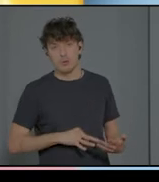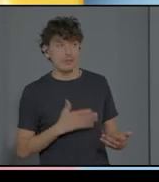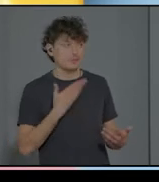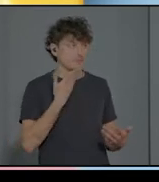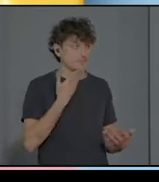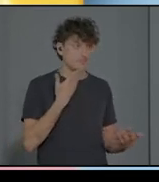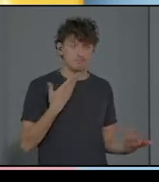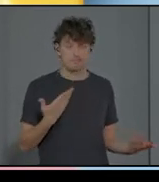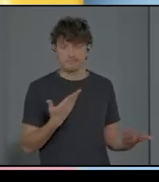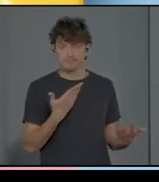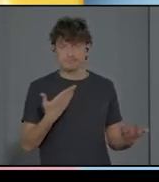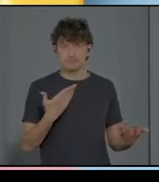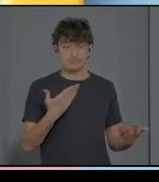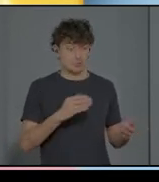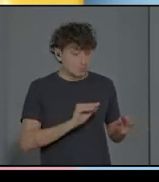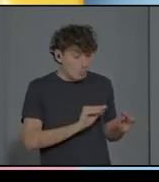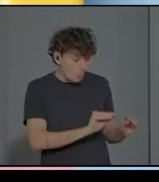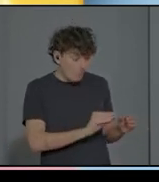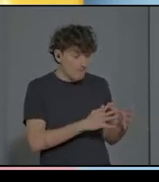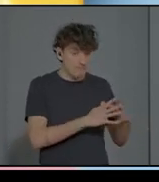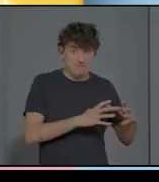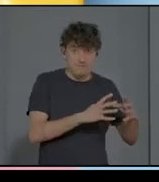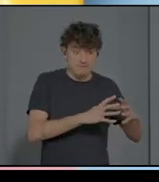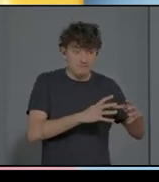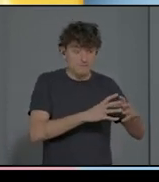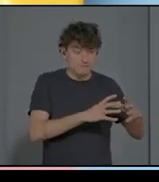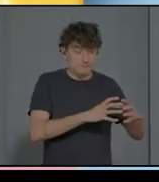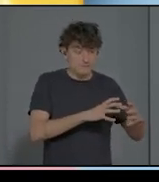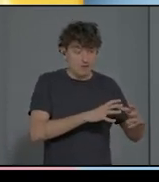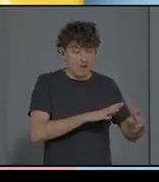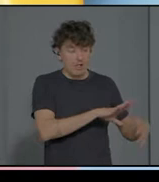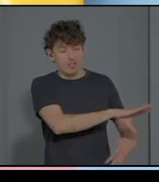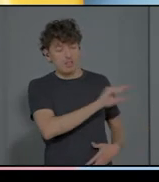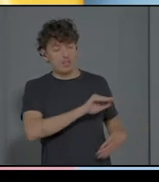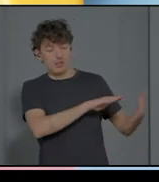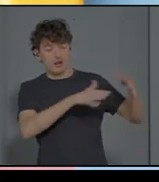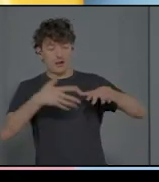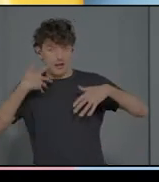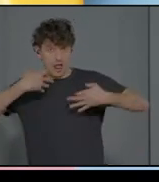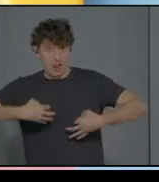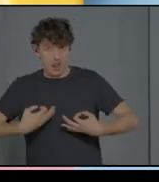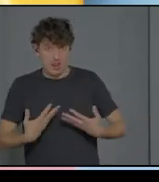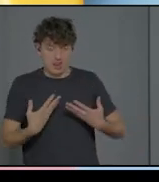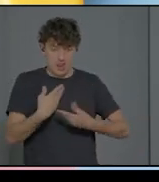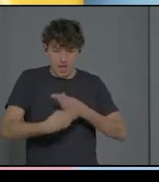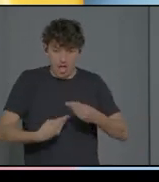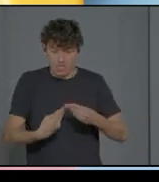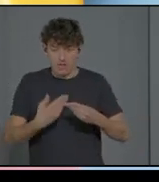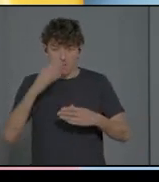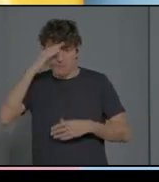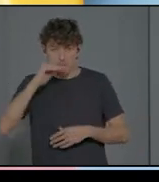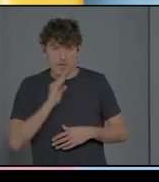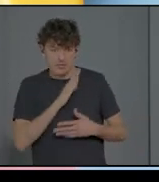deseo y por lo tanto llevar a cabo todas las acciones que los padres hacen. Pero a veces los